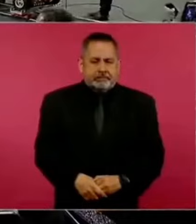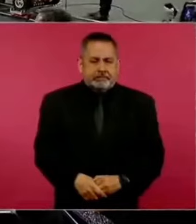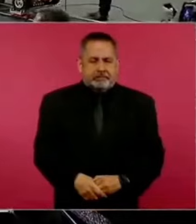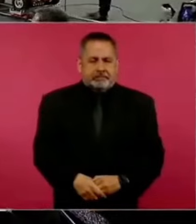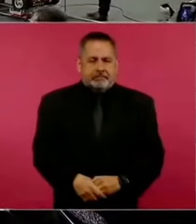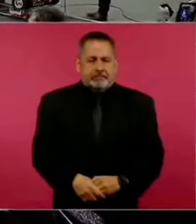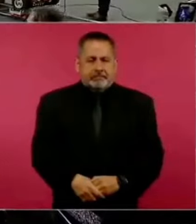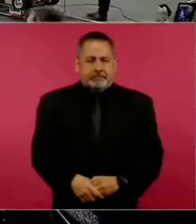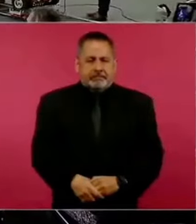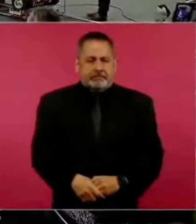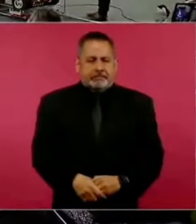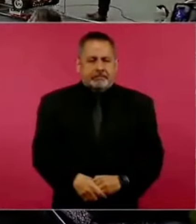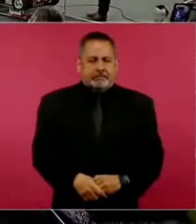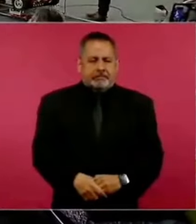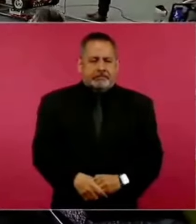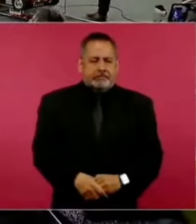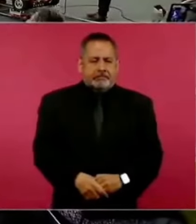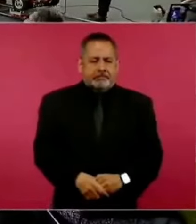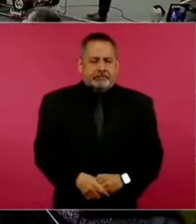bueno.